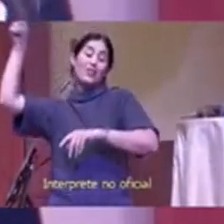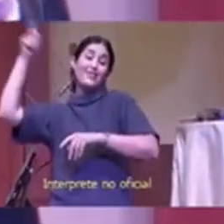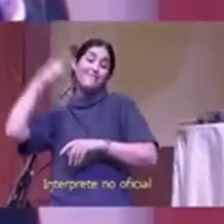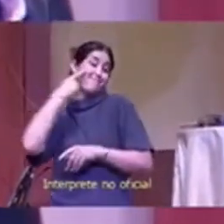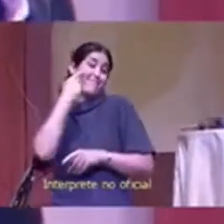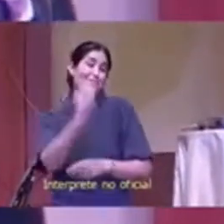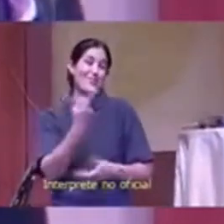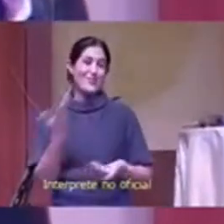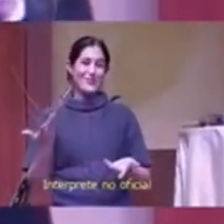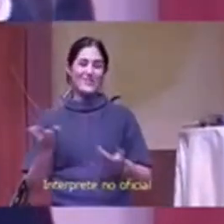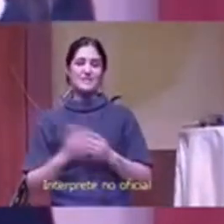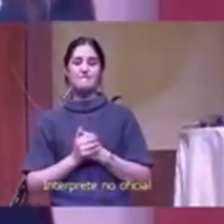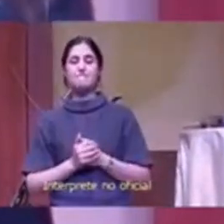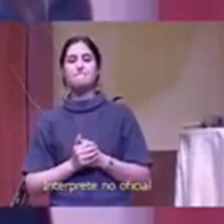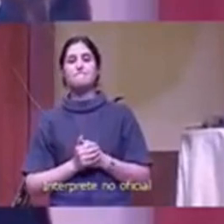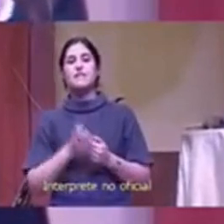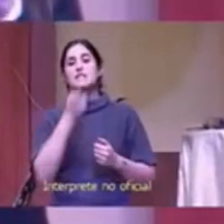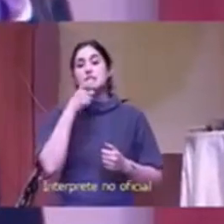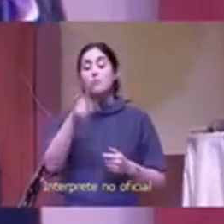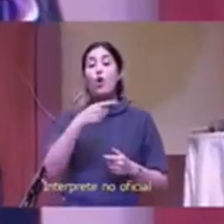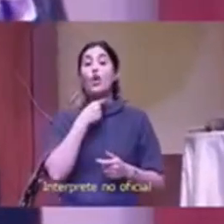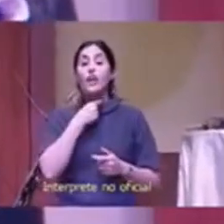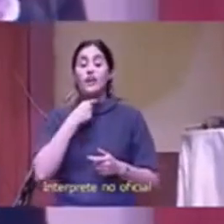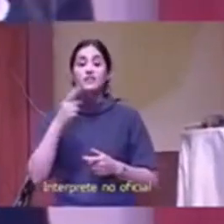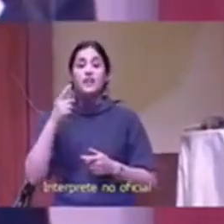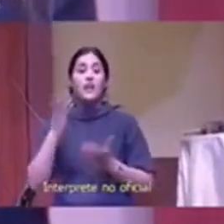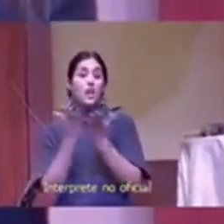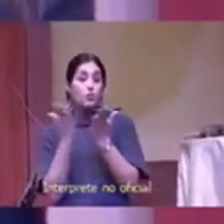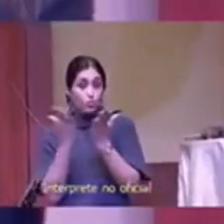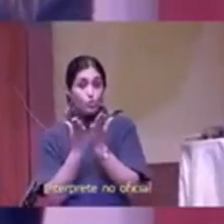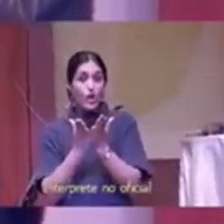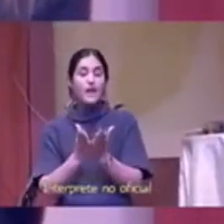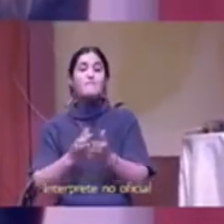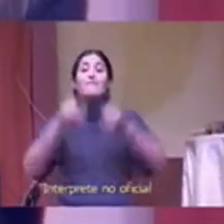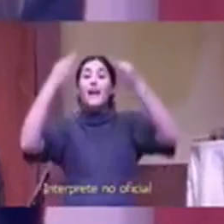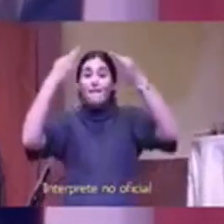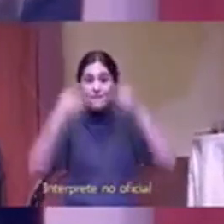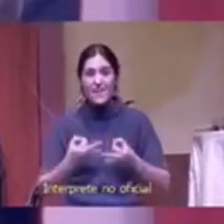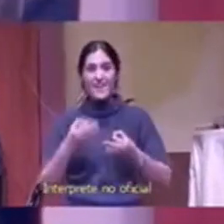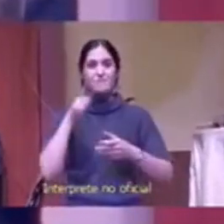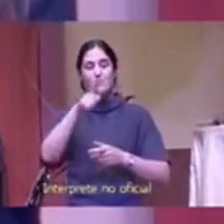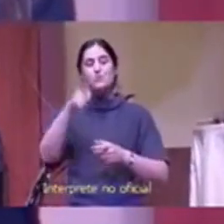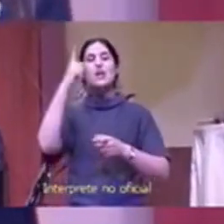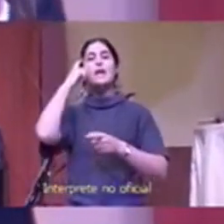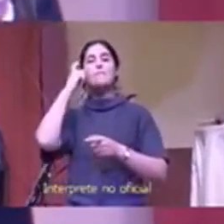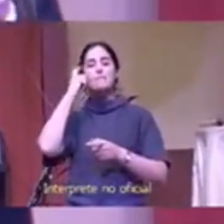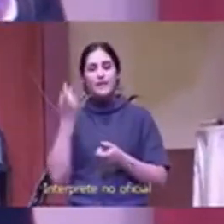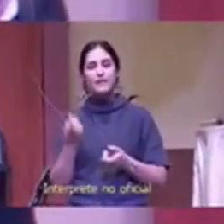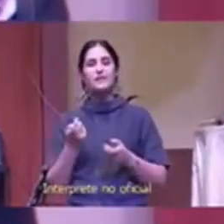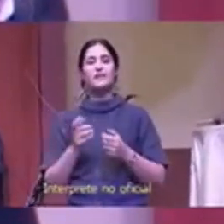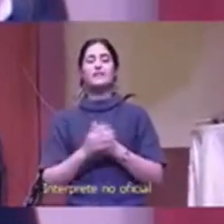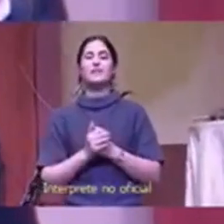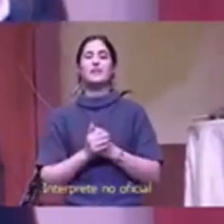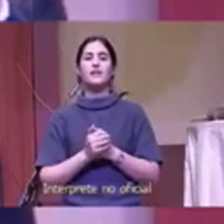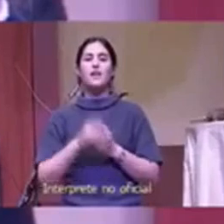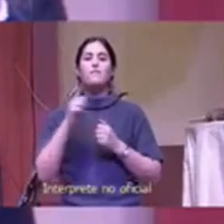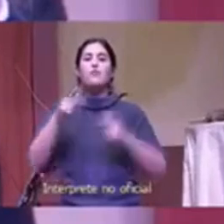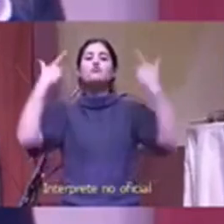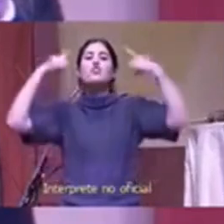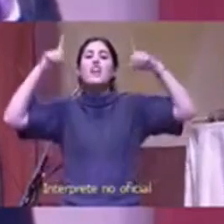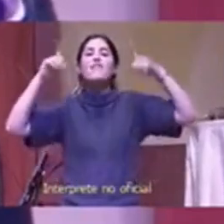sea un erudito si es lo que Dios pide que seas un académico celebra la mente